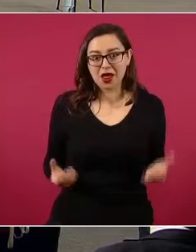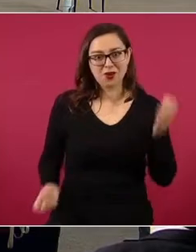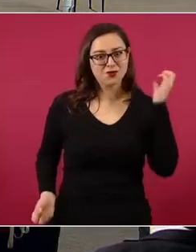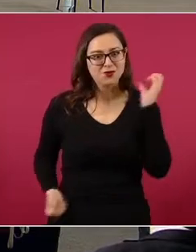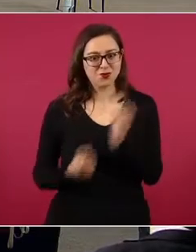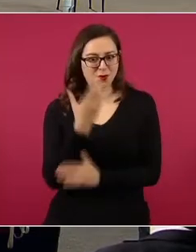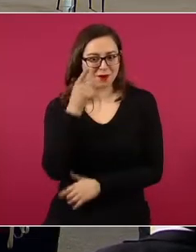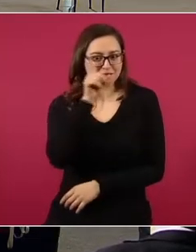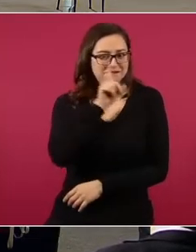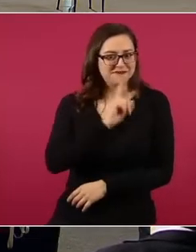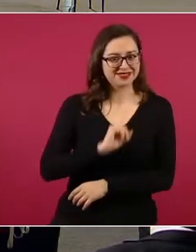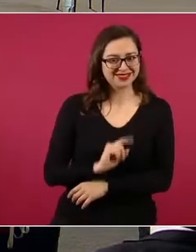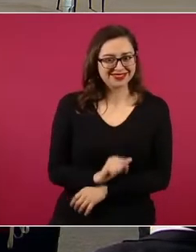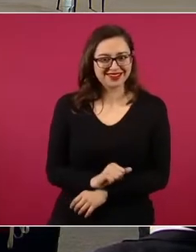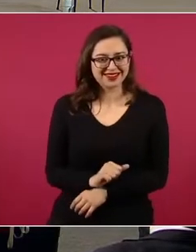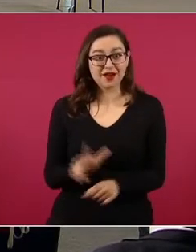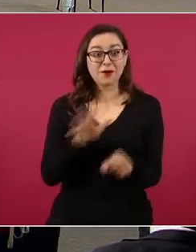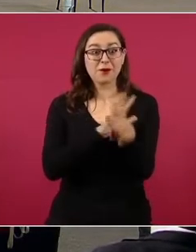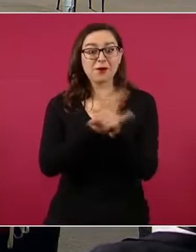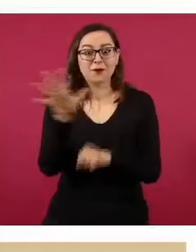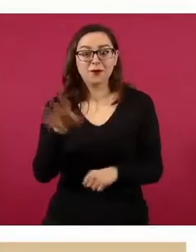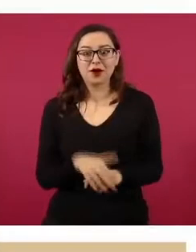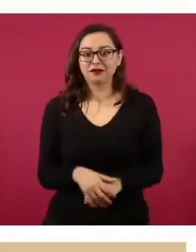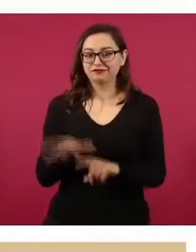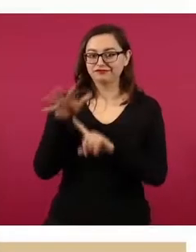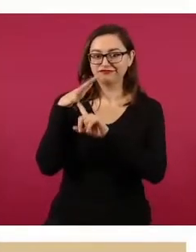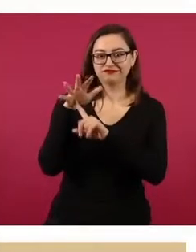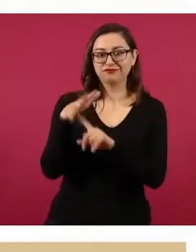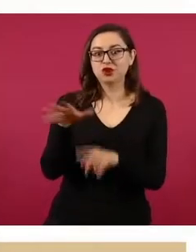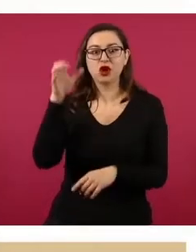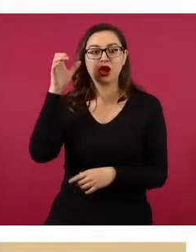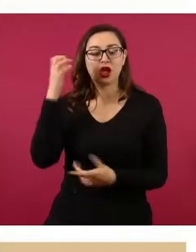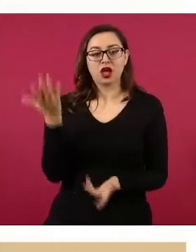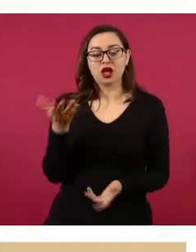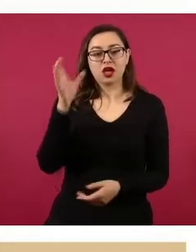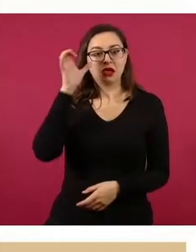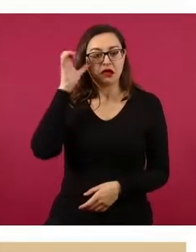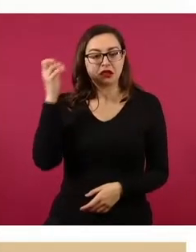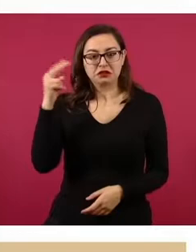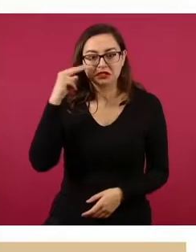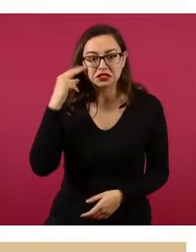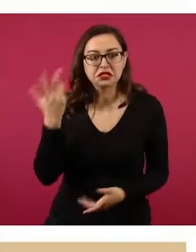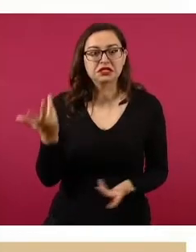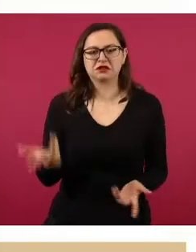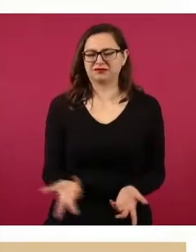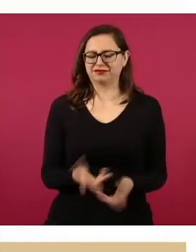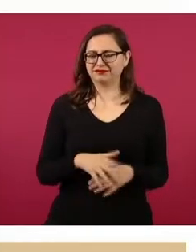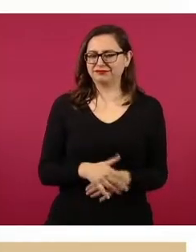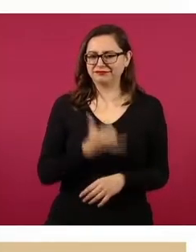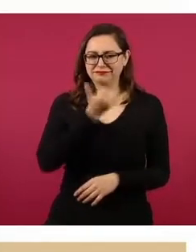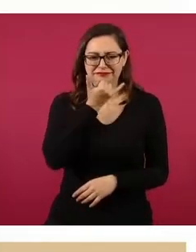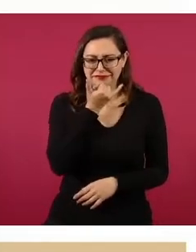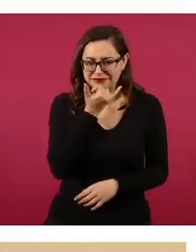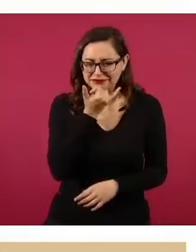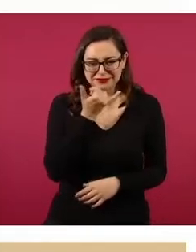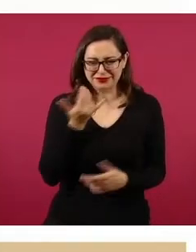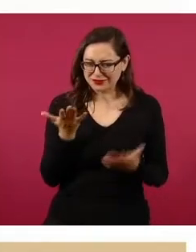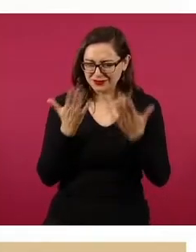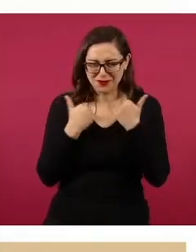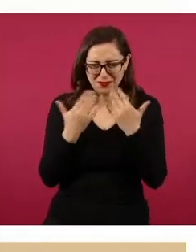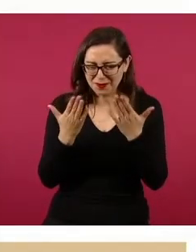Ni se han comprado helicópteros rusos, ni armamento moderno alemán, tampoco equipos de vigilancia chino.